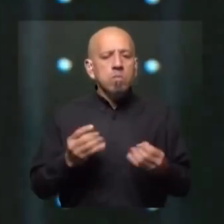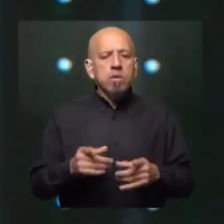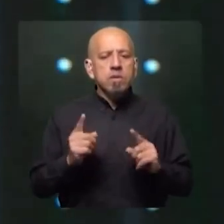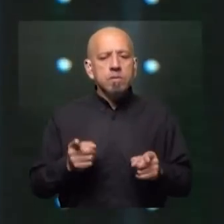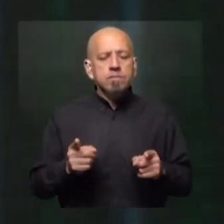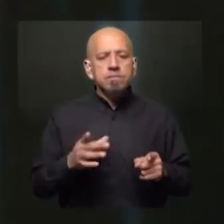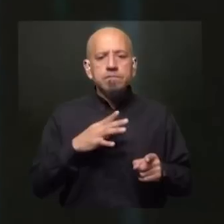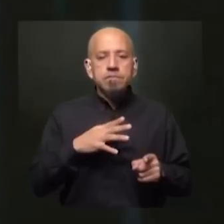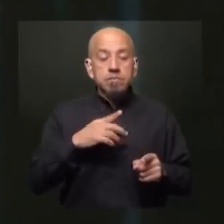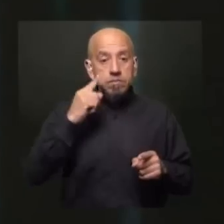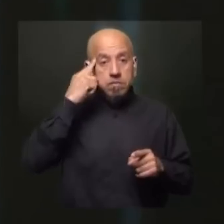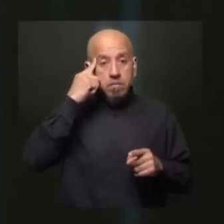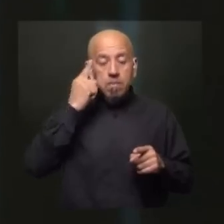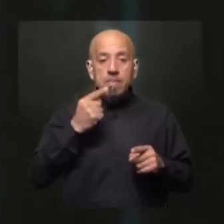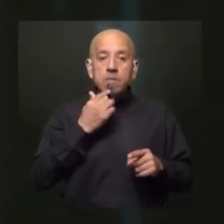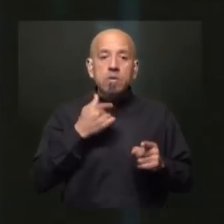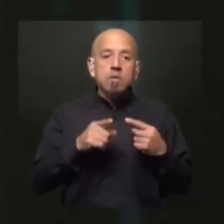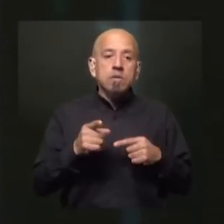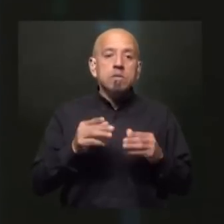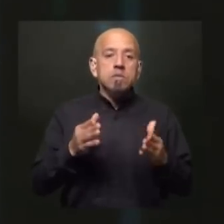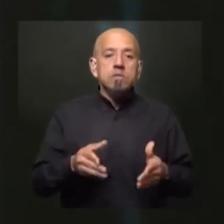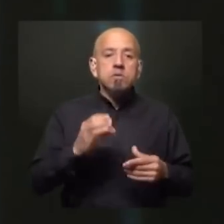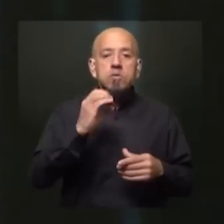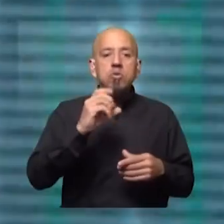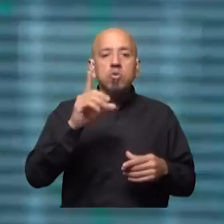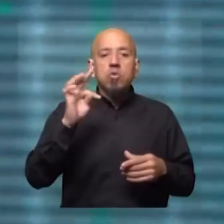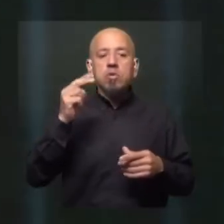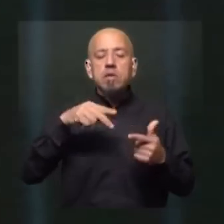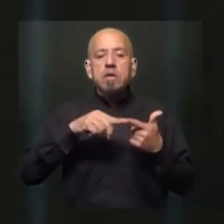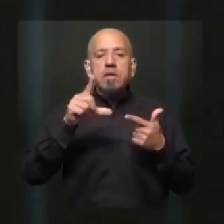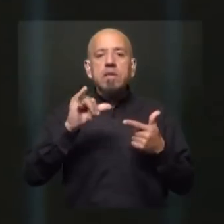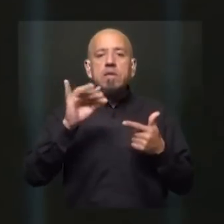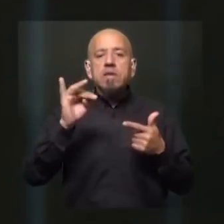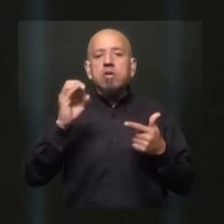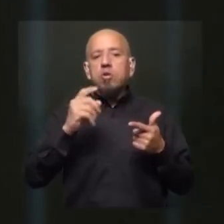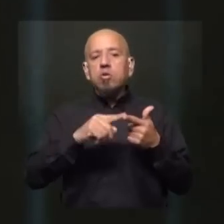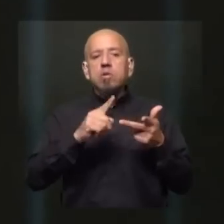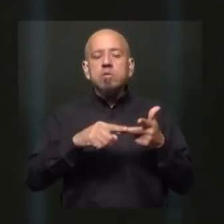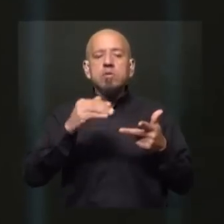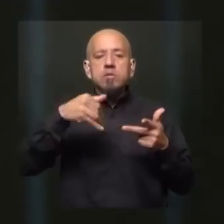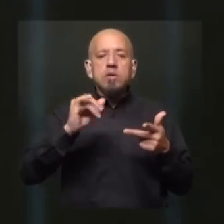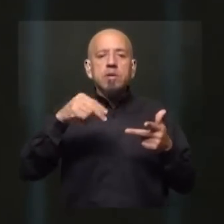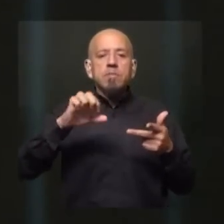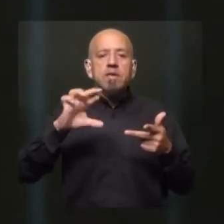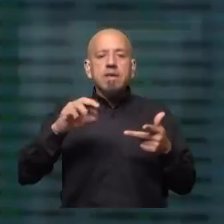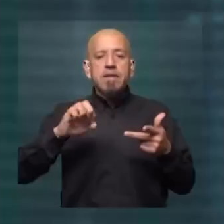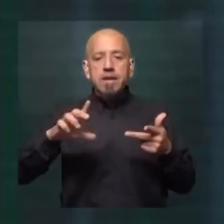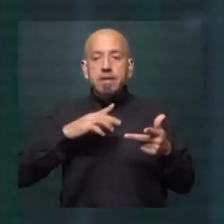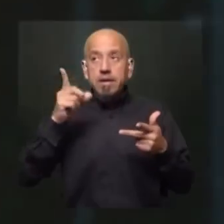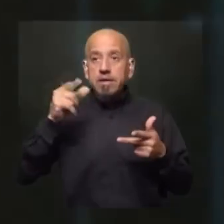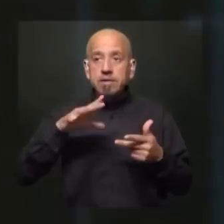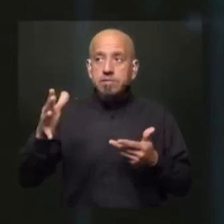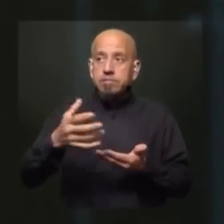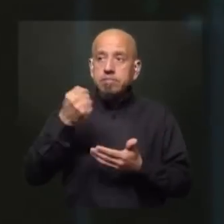no hay que perder de vista, por ejemplo, pongo el coltán, el uranio, el litio, las piedras preciosas y otros minerales que hoy día se extraen de